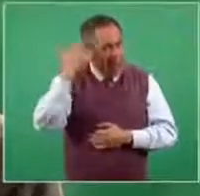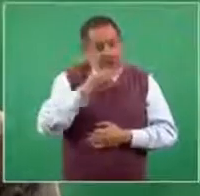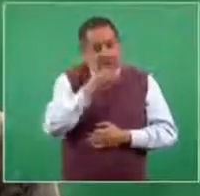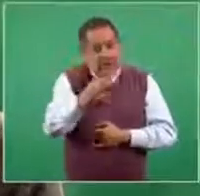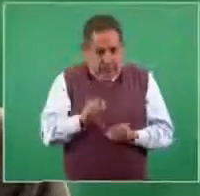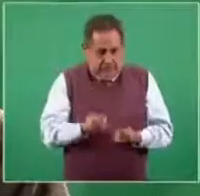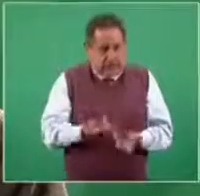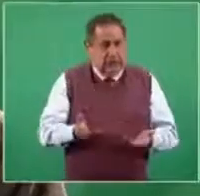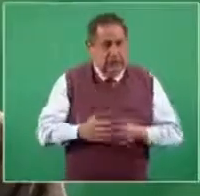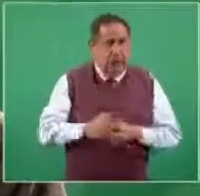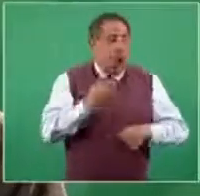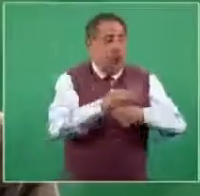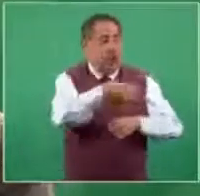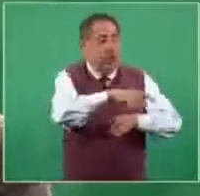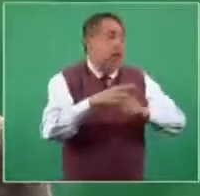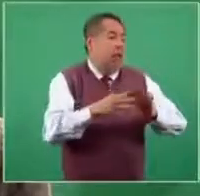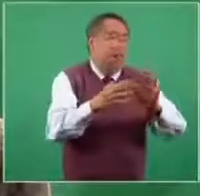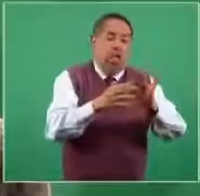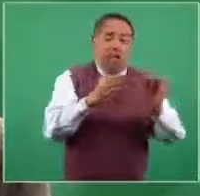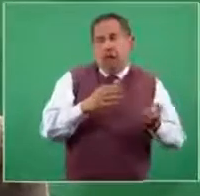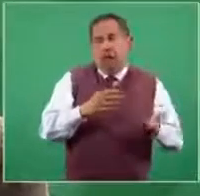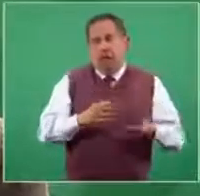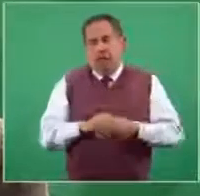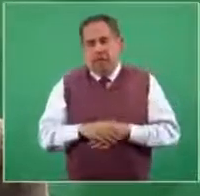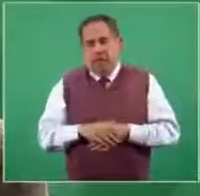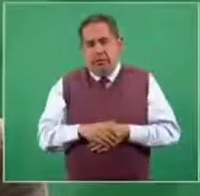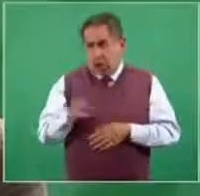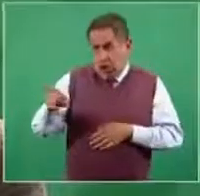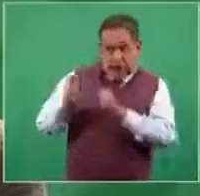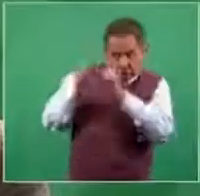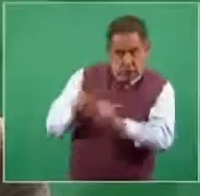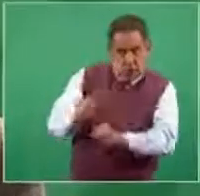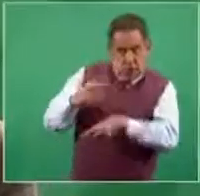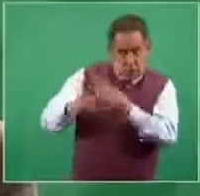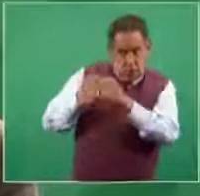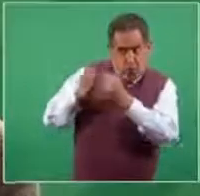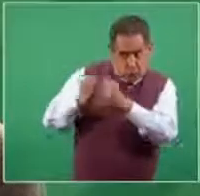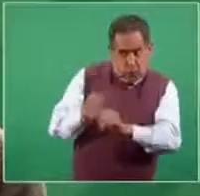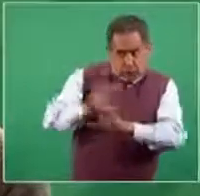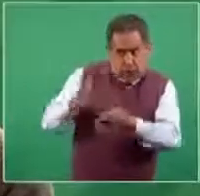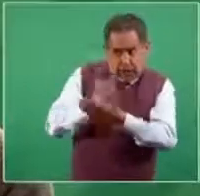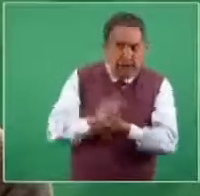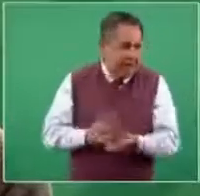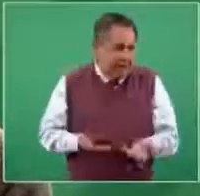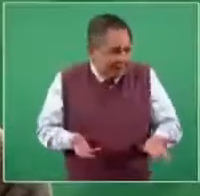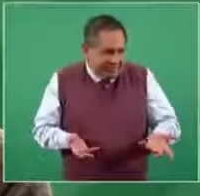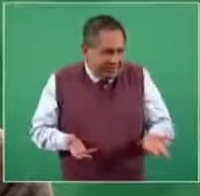regresar al simplismo a decir ¿hay garantía de que no ocurra? No,